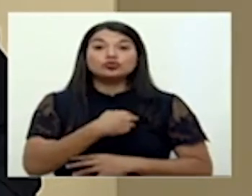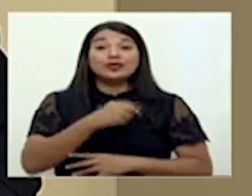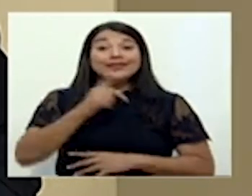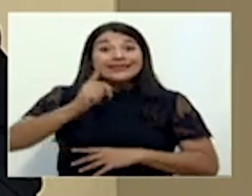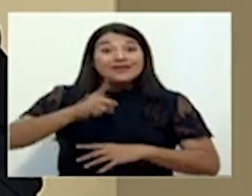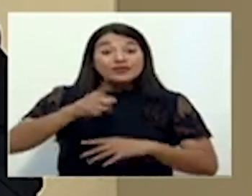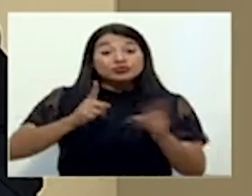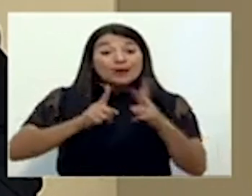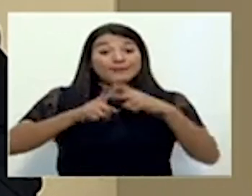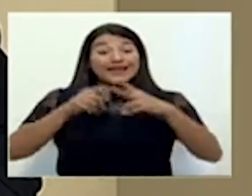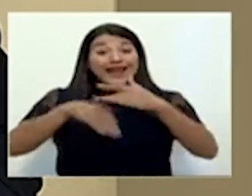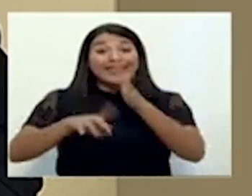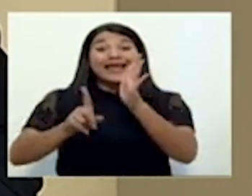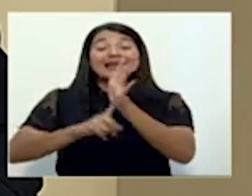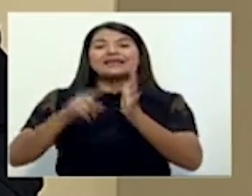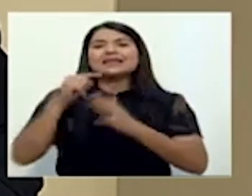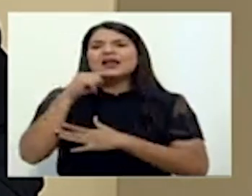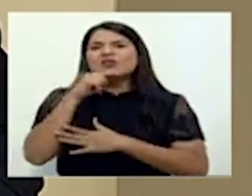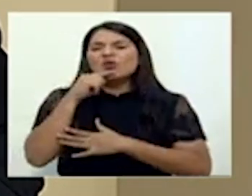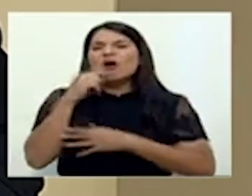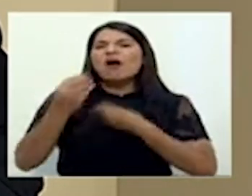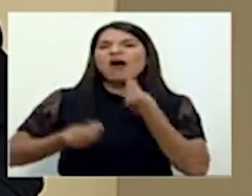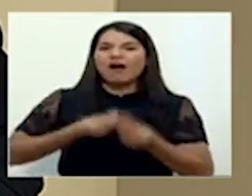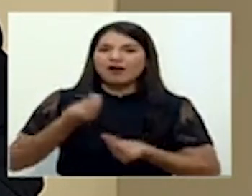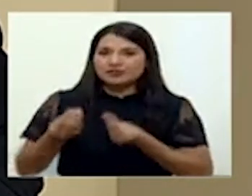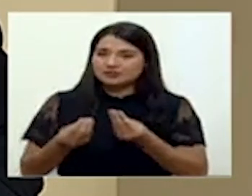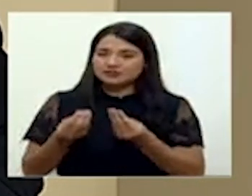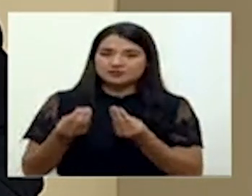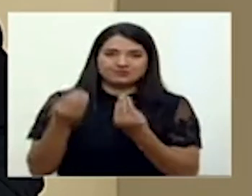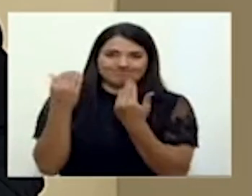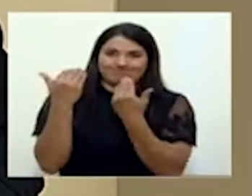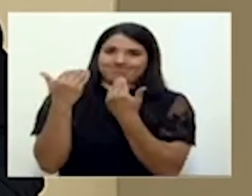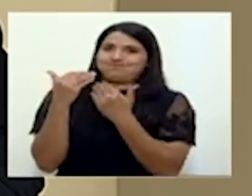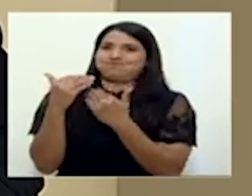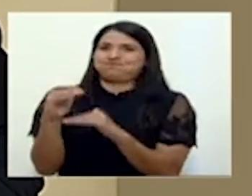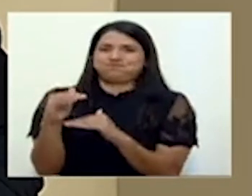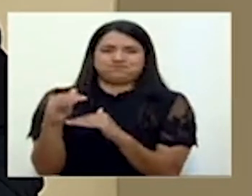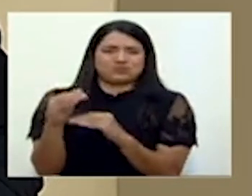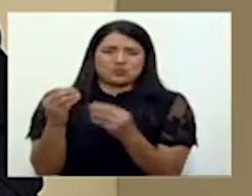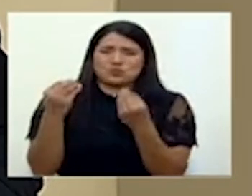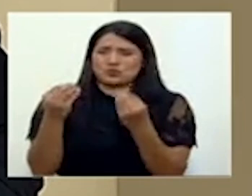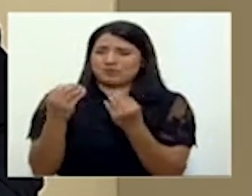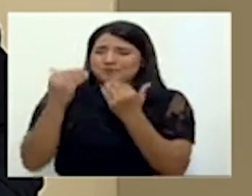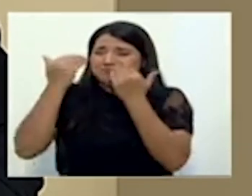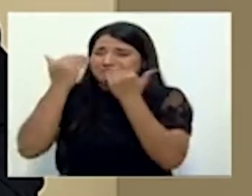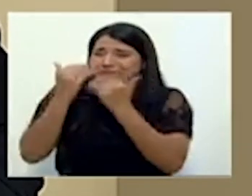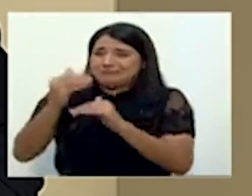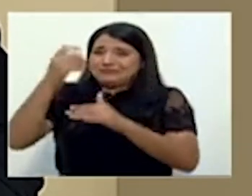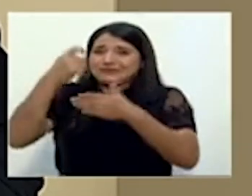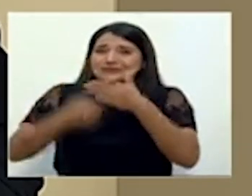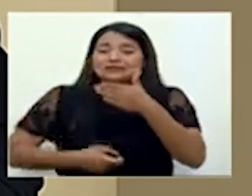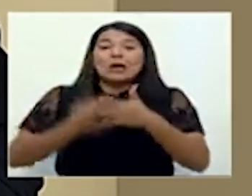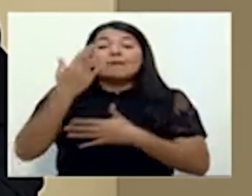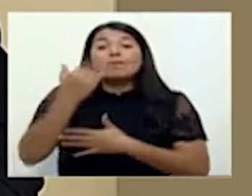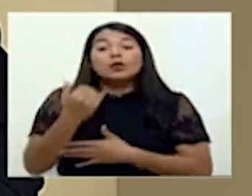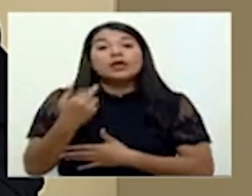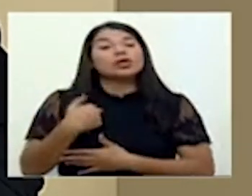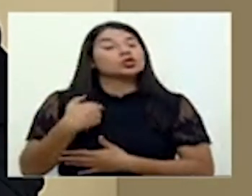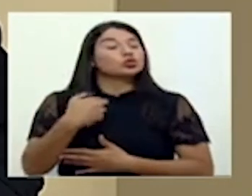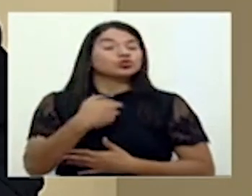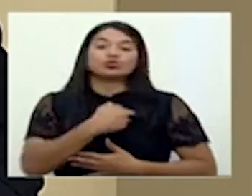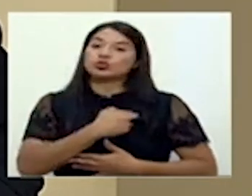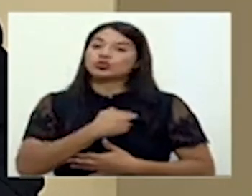son medidas prácticamente muy extremas, porque tendríamos que limitar